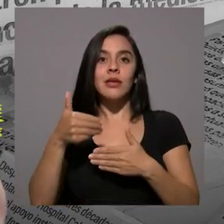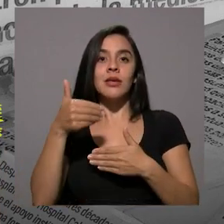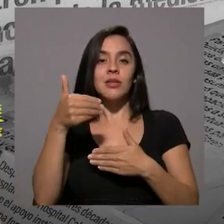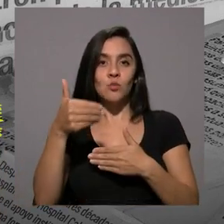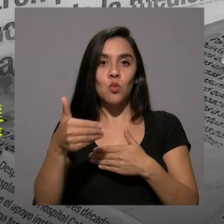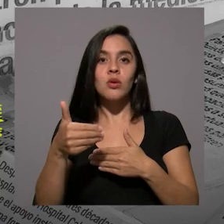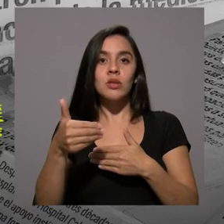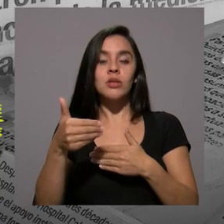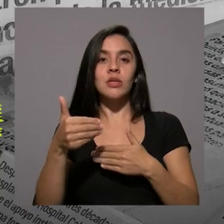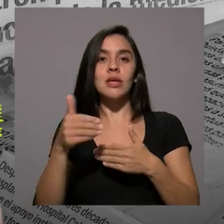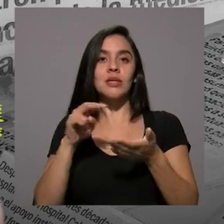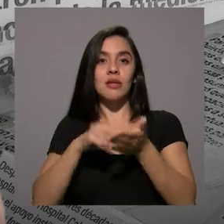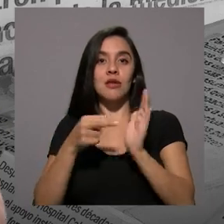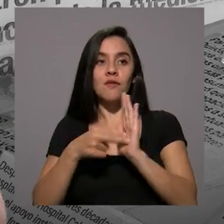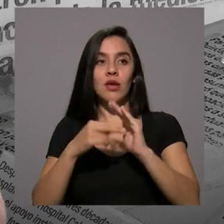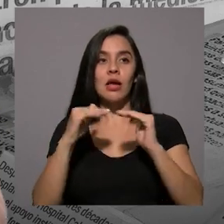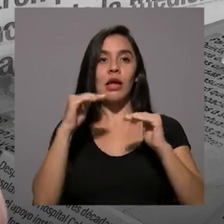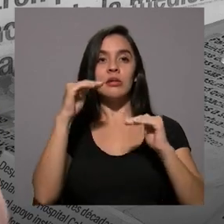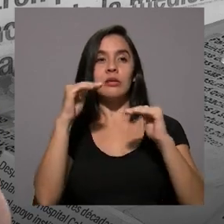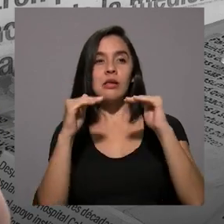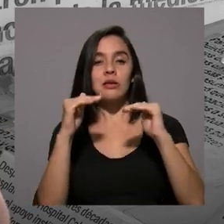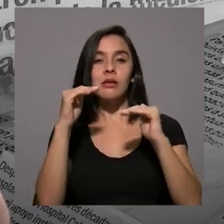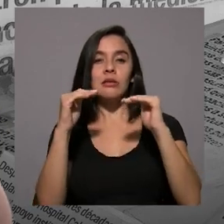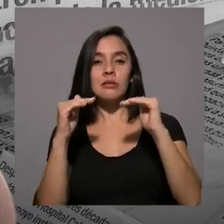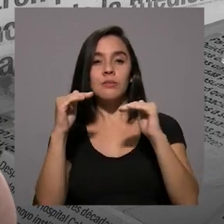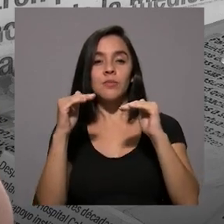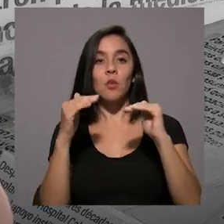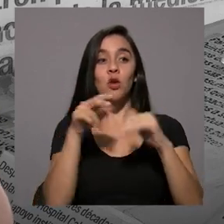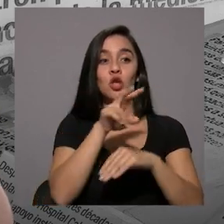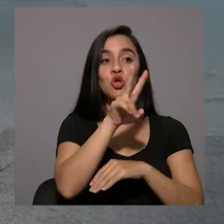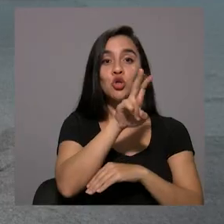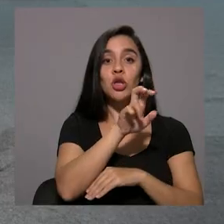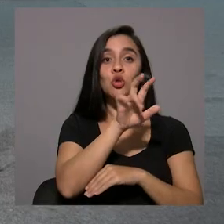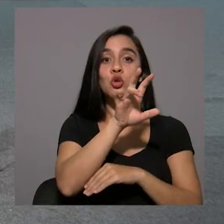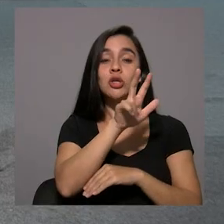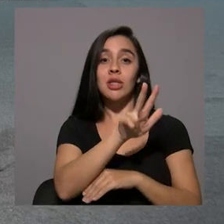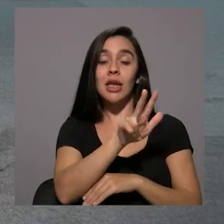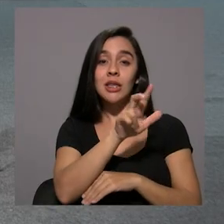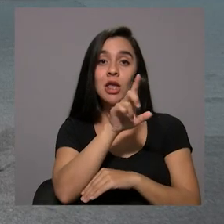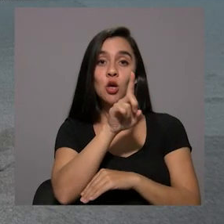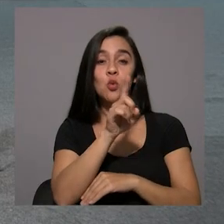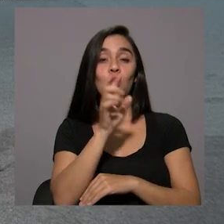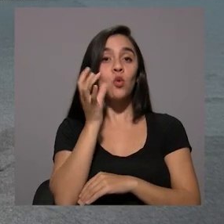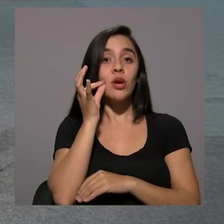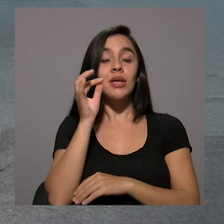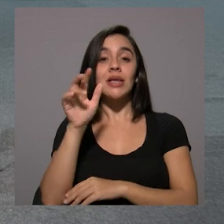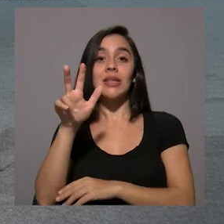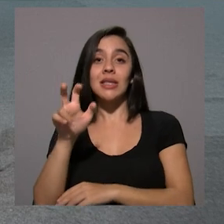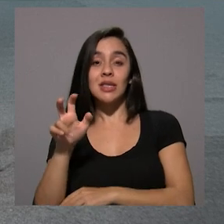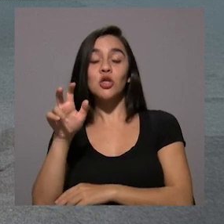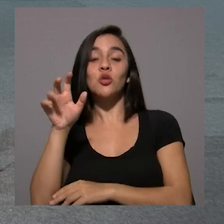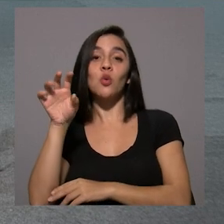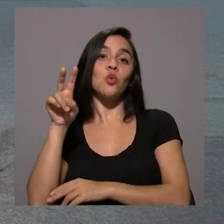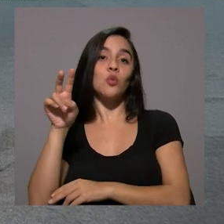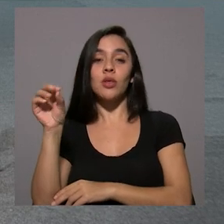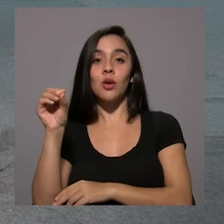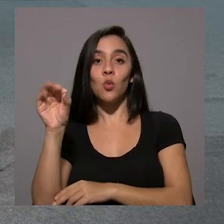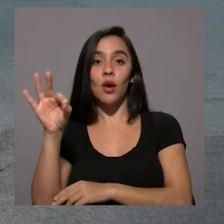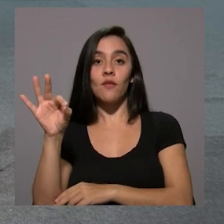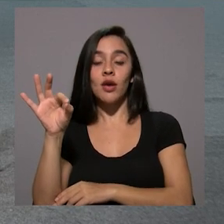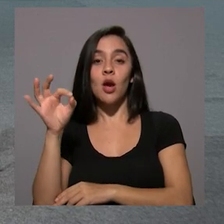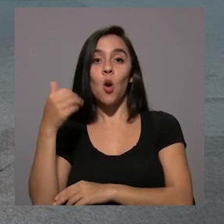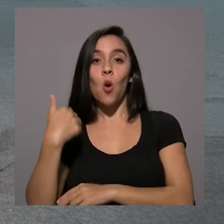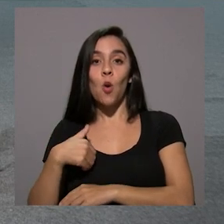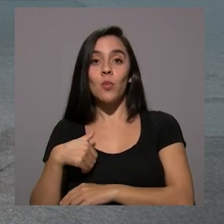Se equipara un poco más la competencia en términos de género. Compitieron 231 mujeres y 319 hombres. ¿Por qué el número